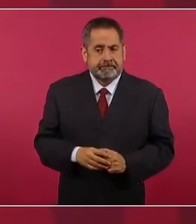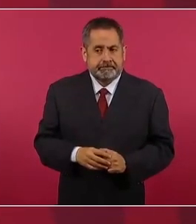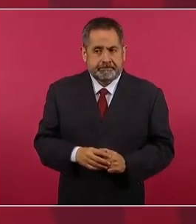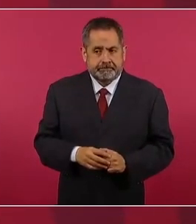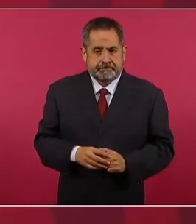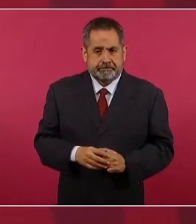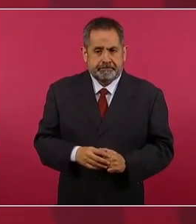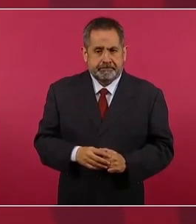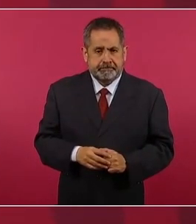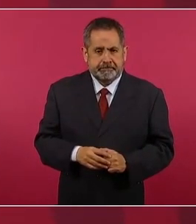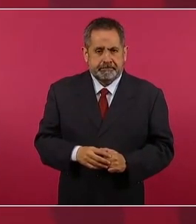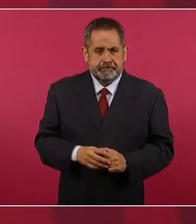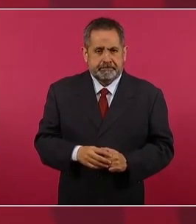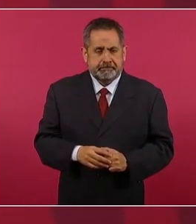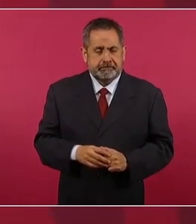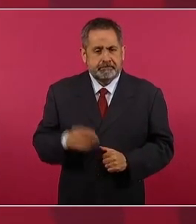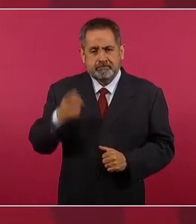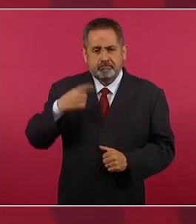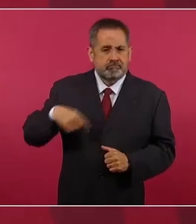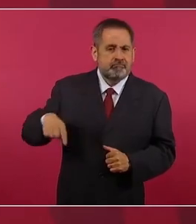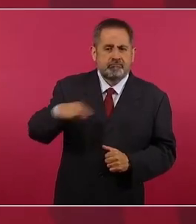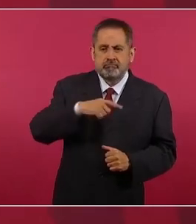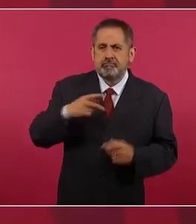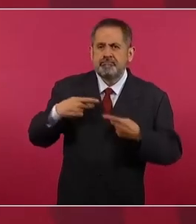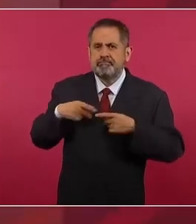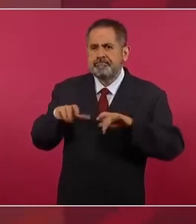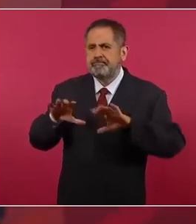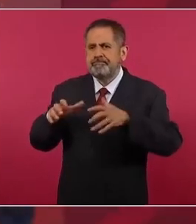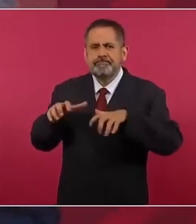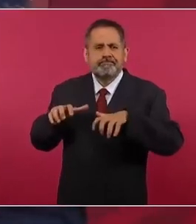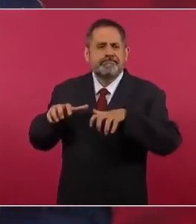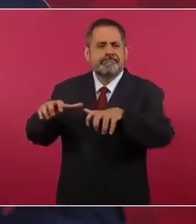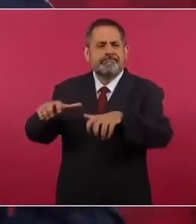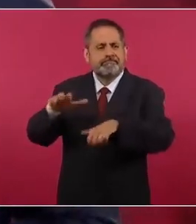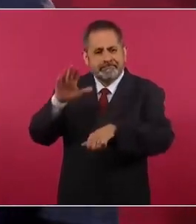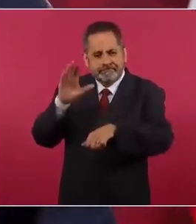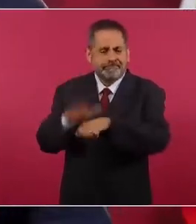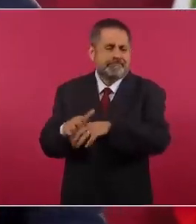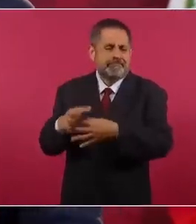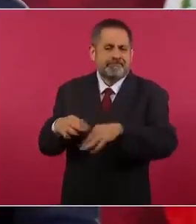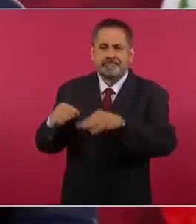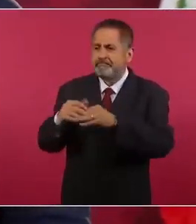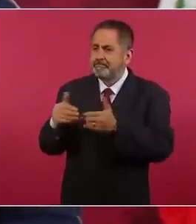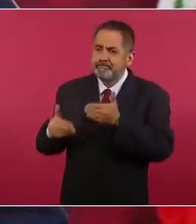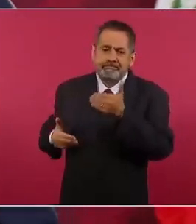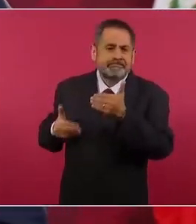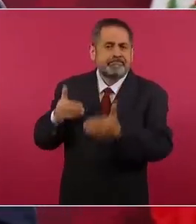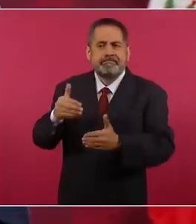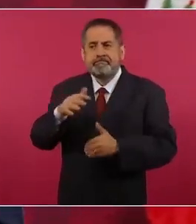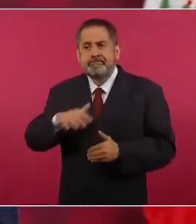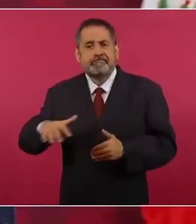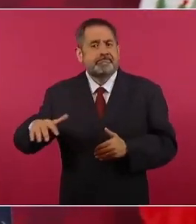es de los pueblos más avanzados del mundo